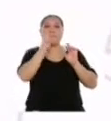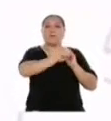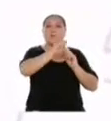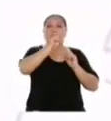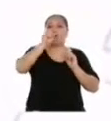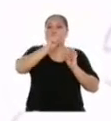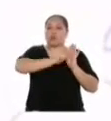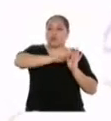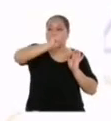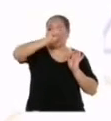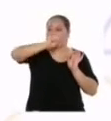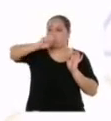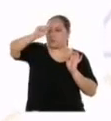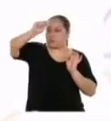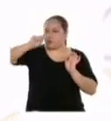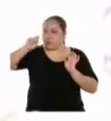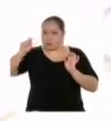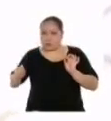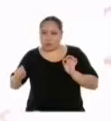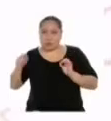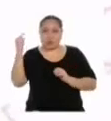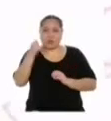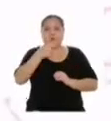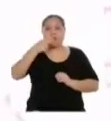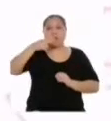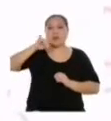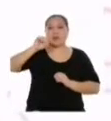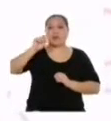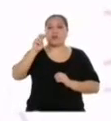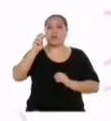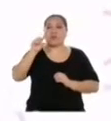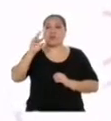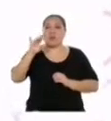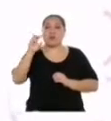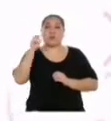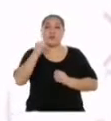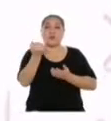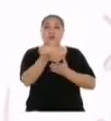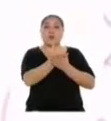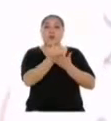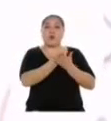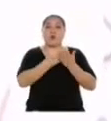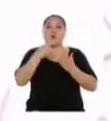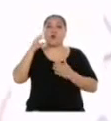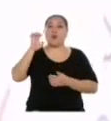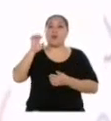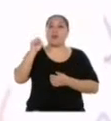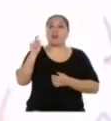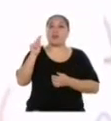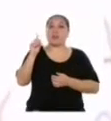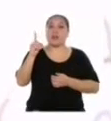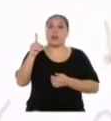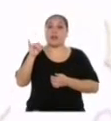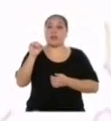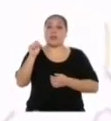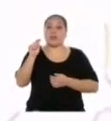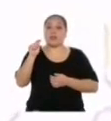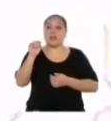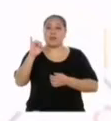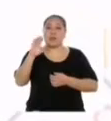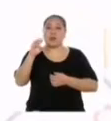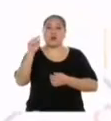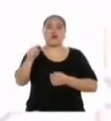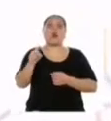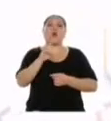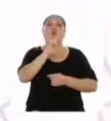de la parte superior de cada barra obtenida en el histograma. Este gráfico estadístico, por definición, inicia en una marca de clase de una